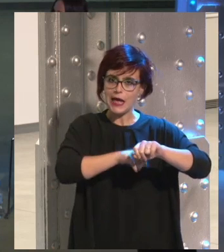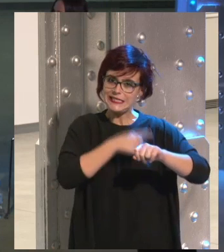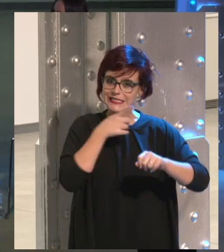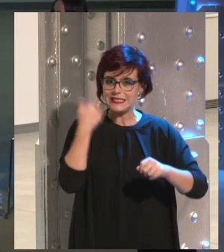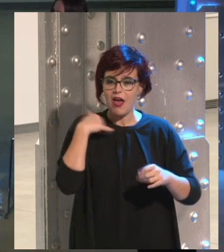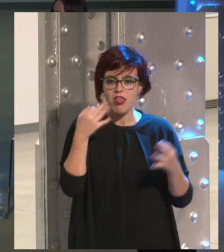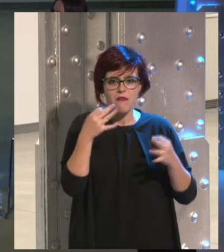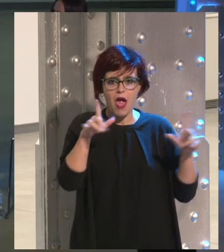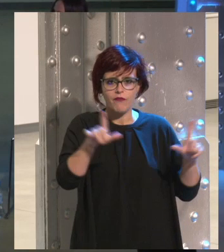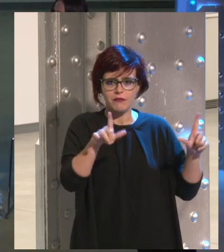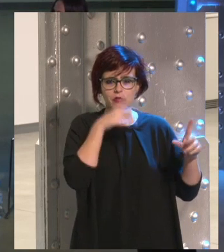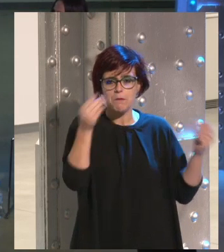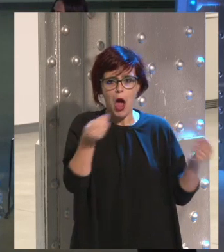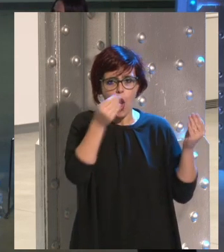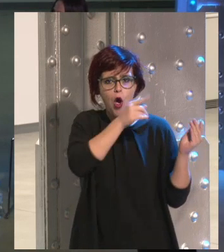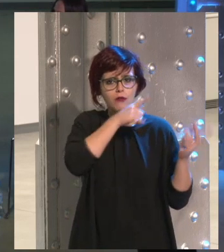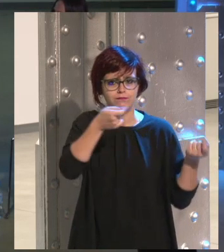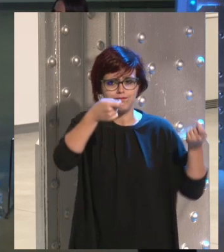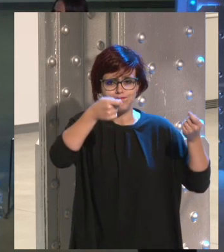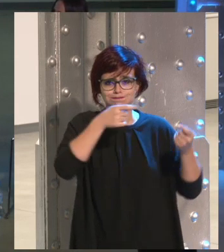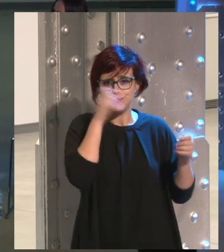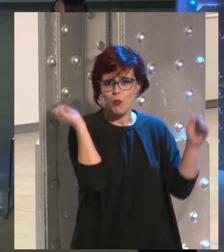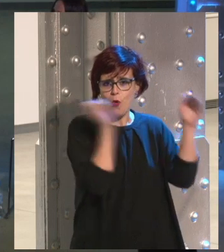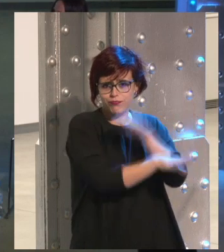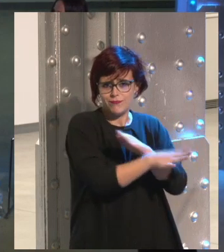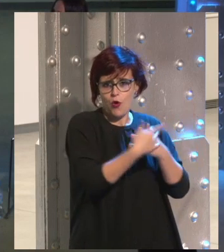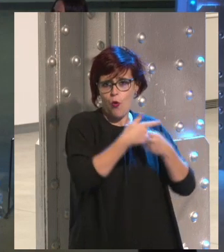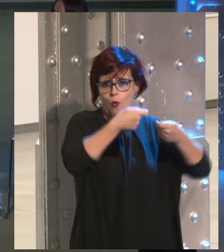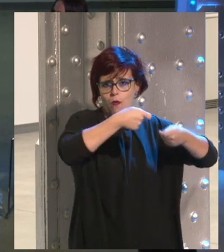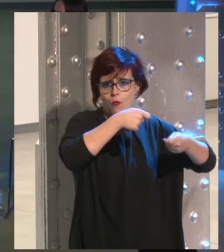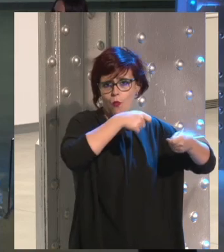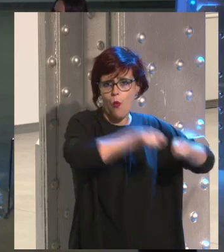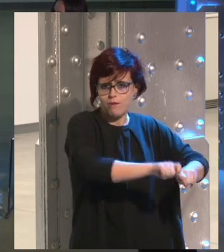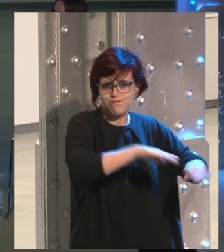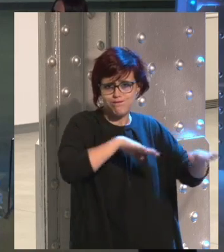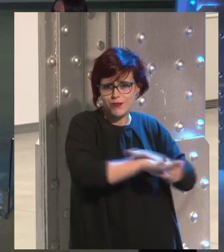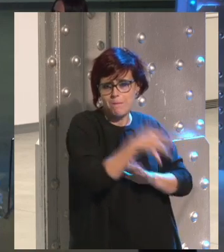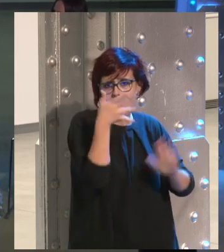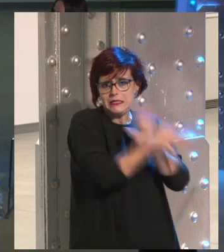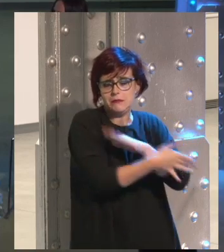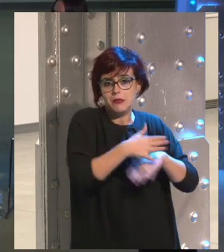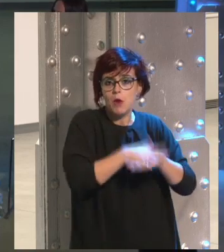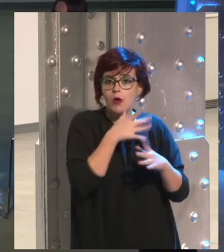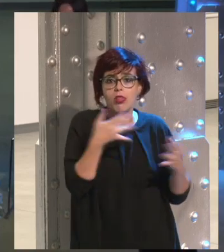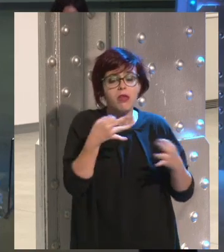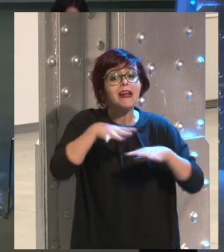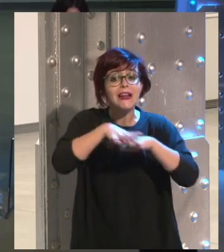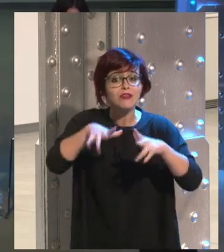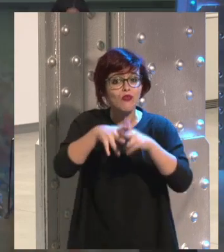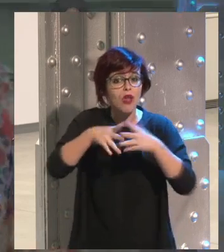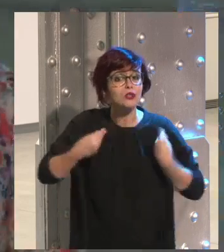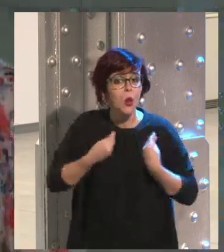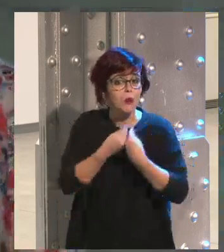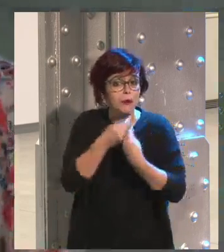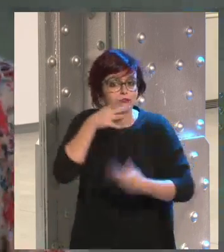que la metamos en un trastero y que no la encendamos jamás, pues es que esa no es la solución. Es decir, la solución es que hay que convivir con las redes sociales porque